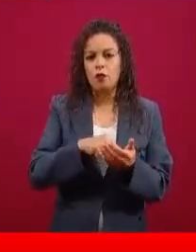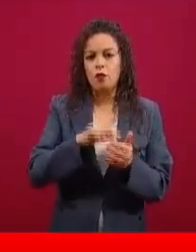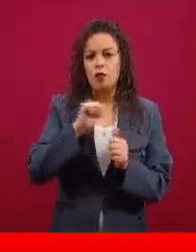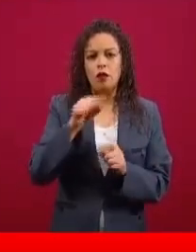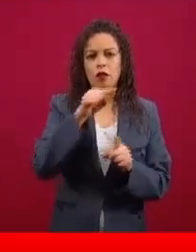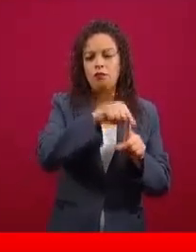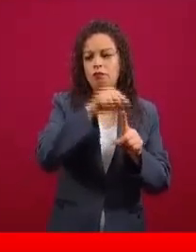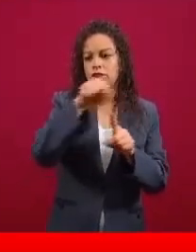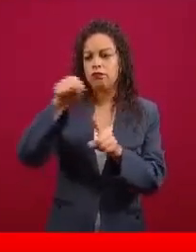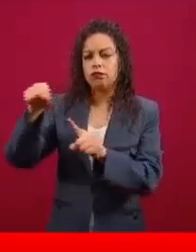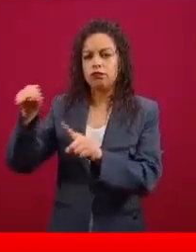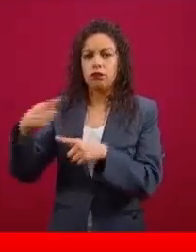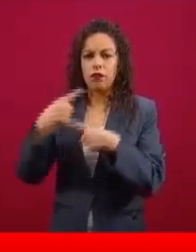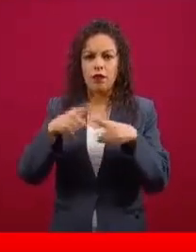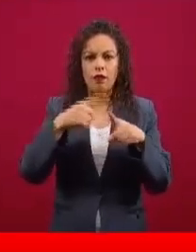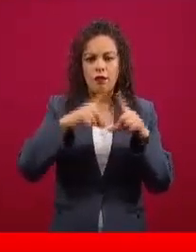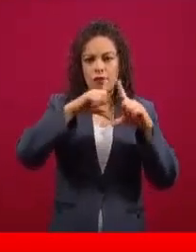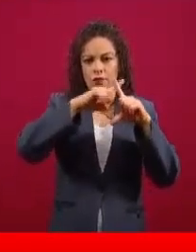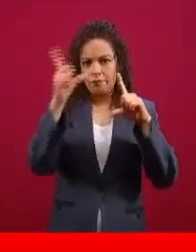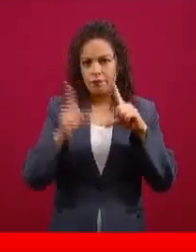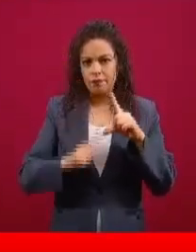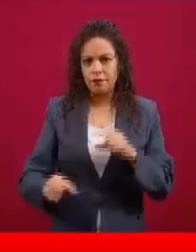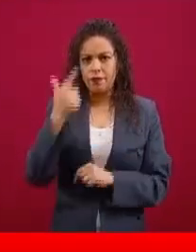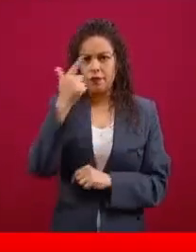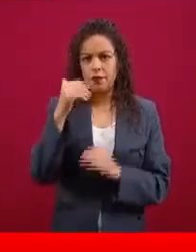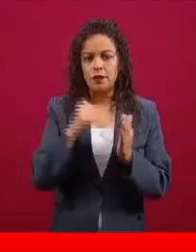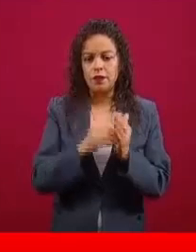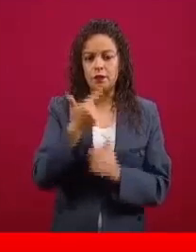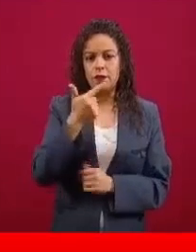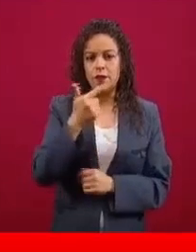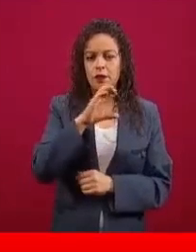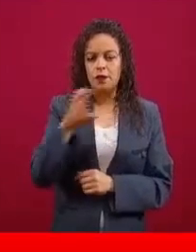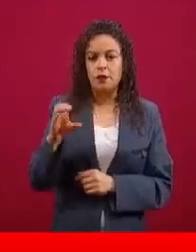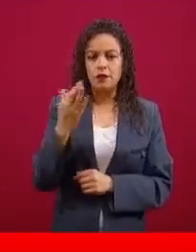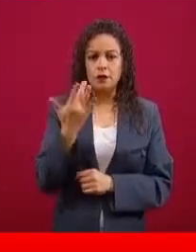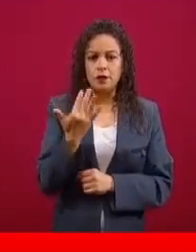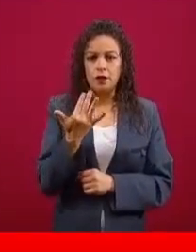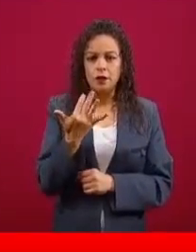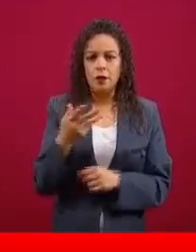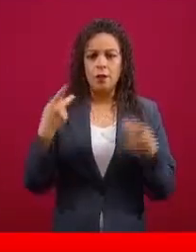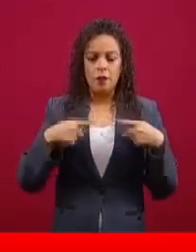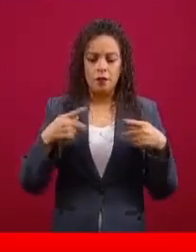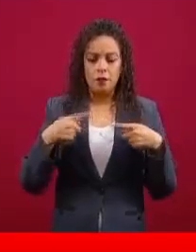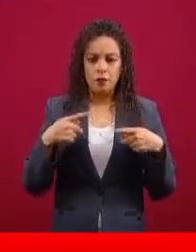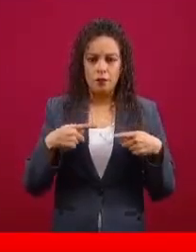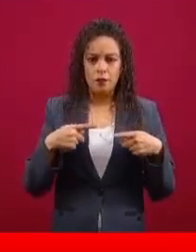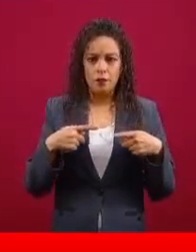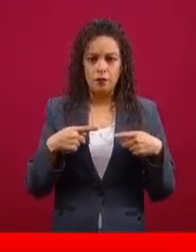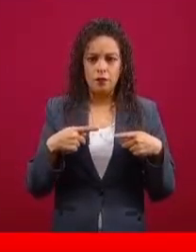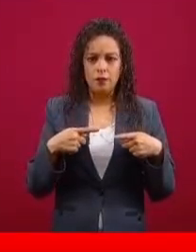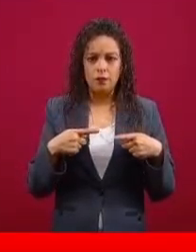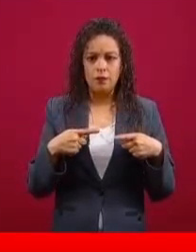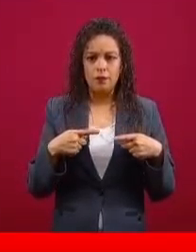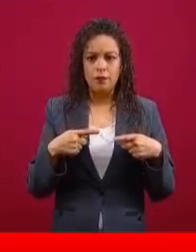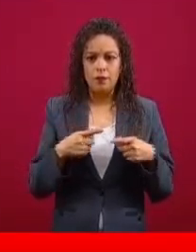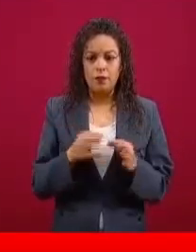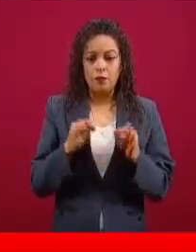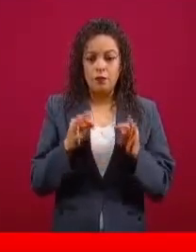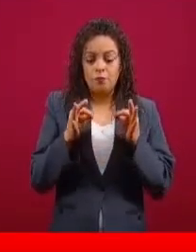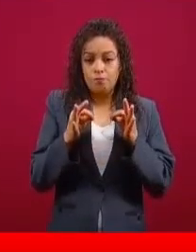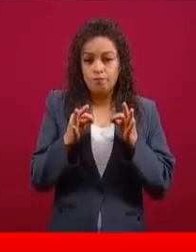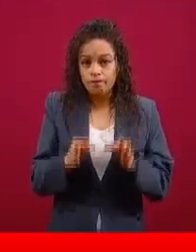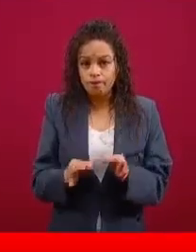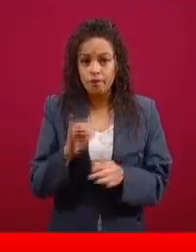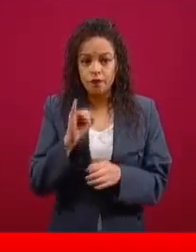diverso tipo del país, tenemos siete mil 750 elementos efectivos que están dando